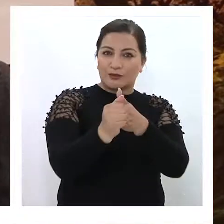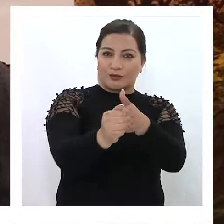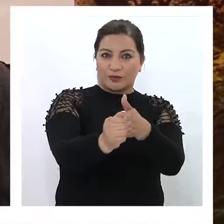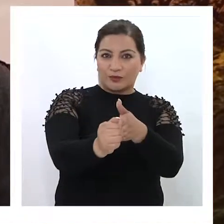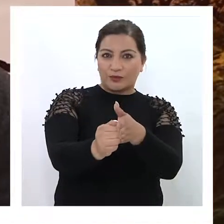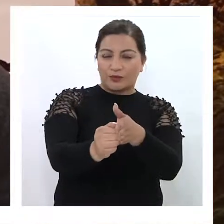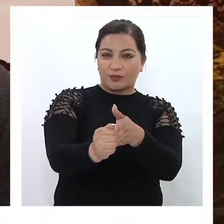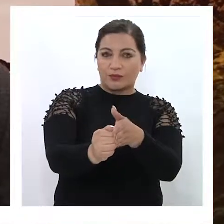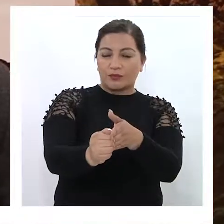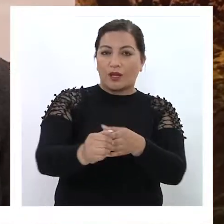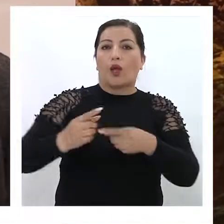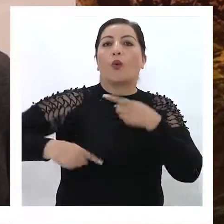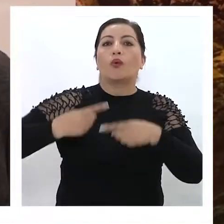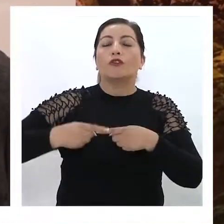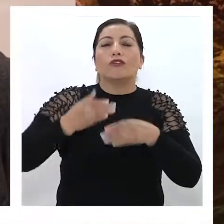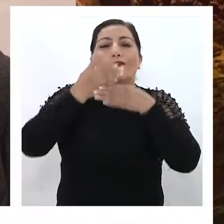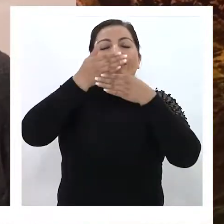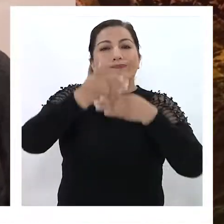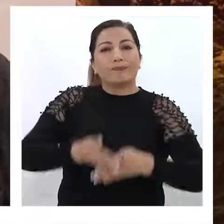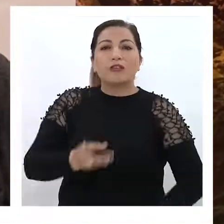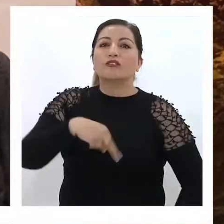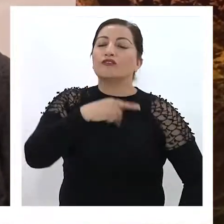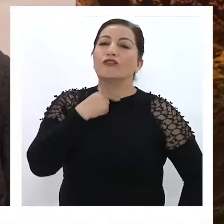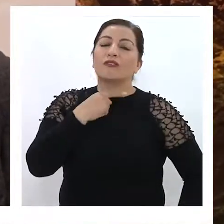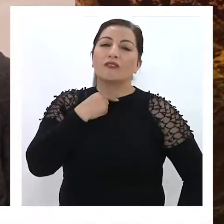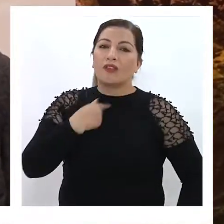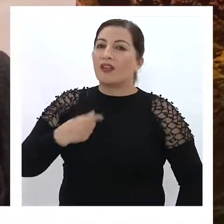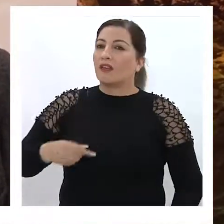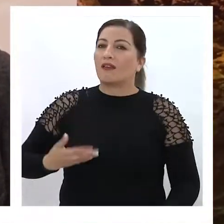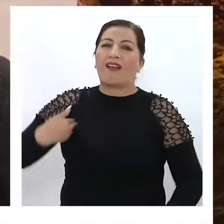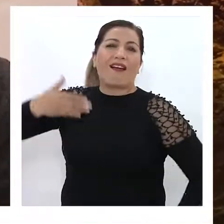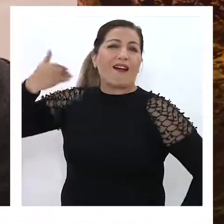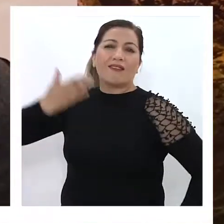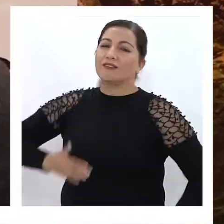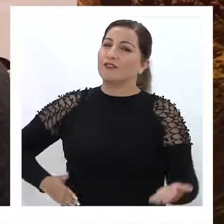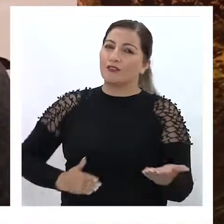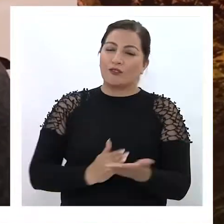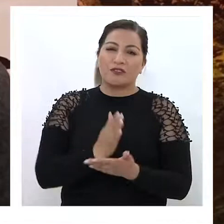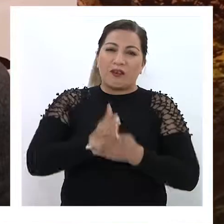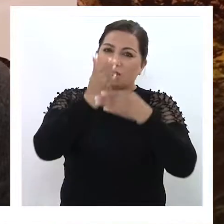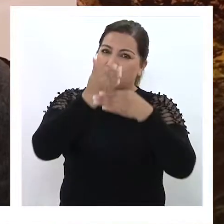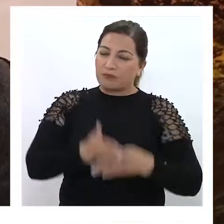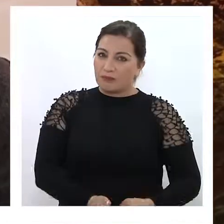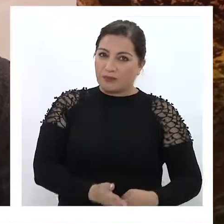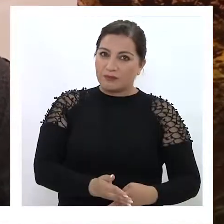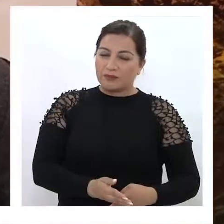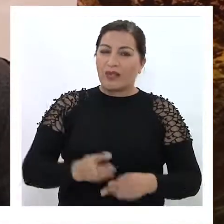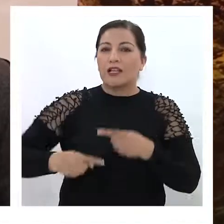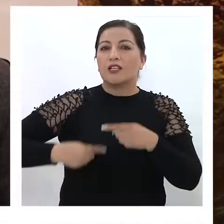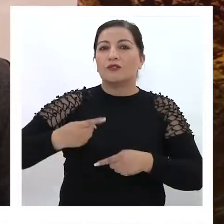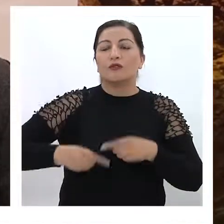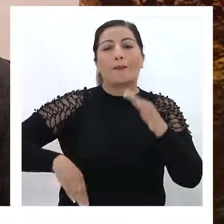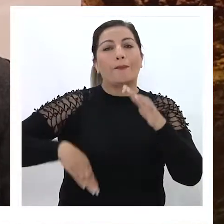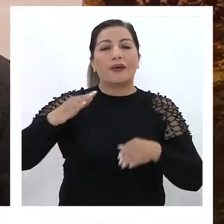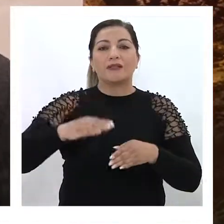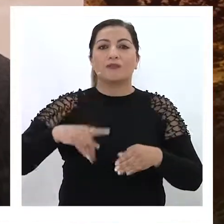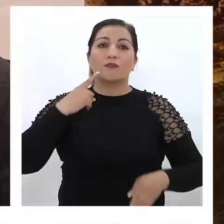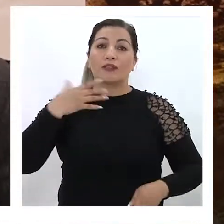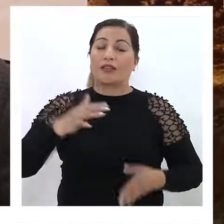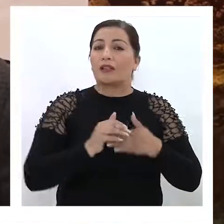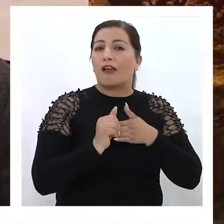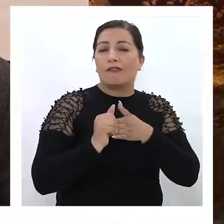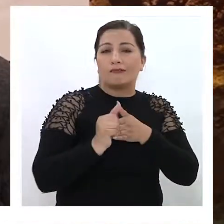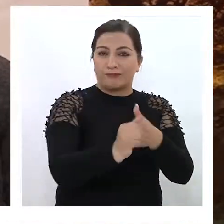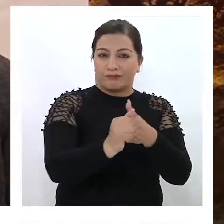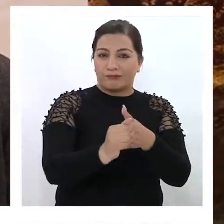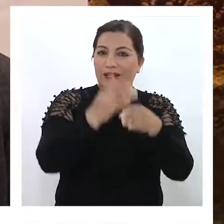es una industria sustentable, es lo que queremos, es lo que se viene hablando de sustentabilidad. Es la industria más sustentable que tiene